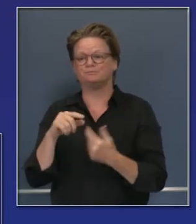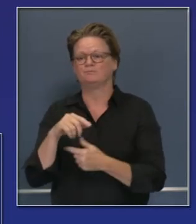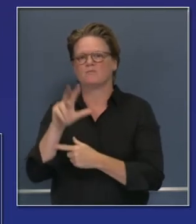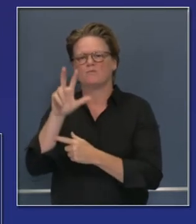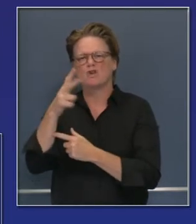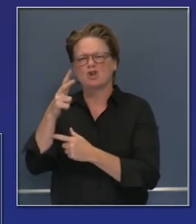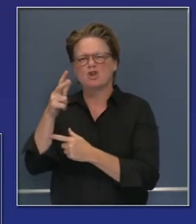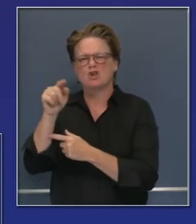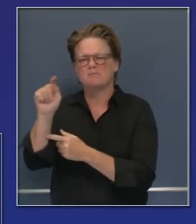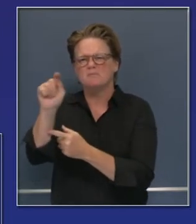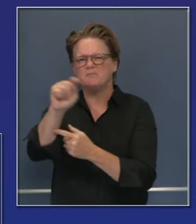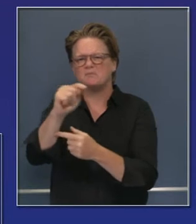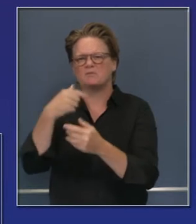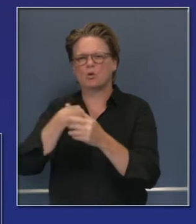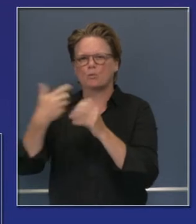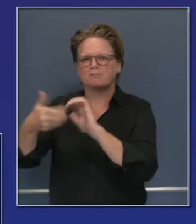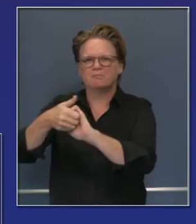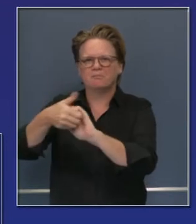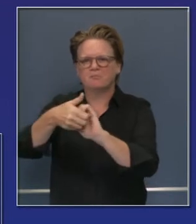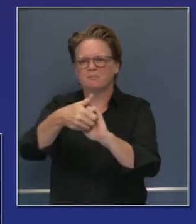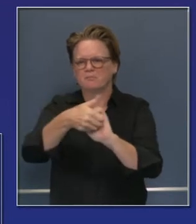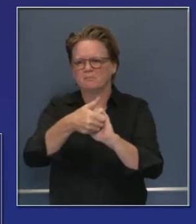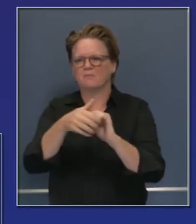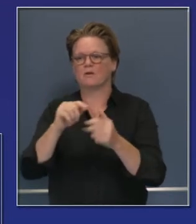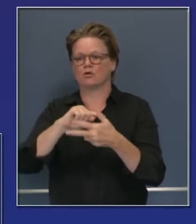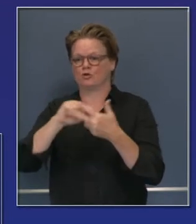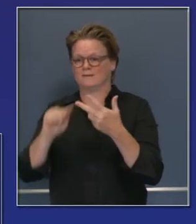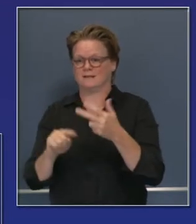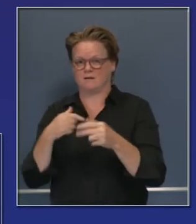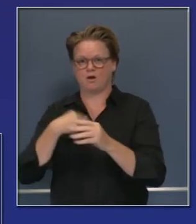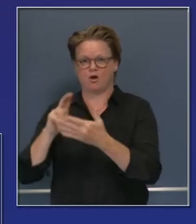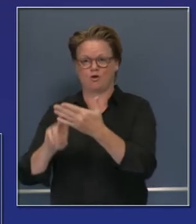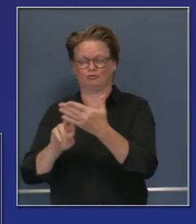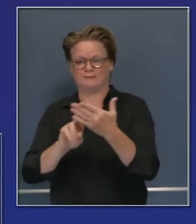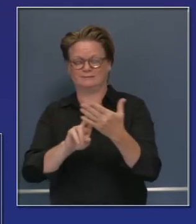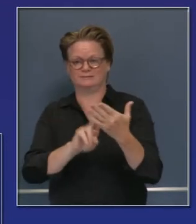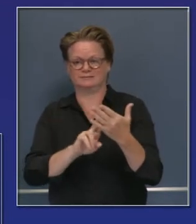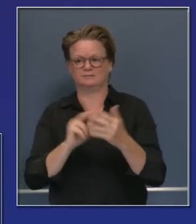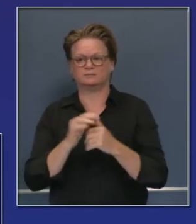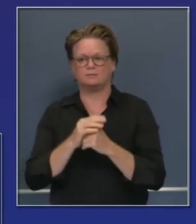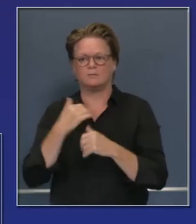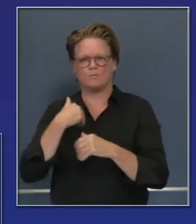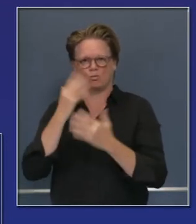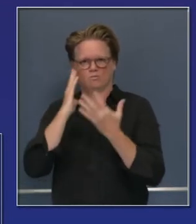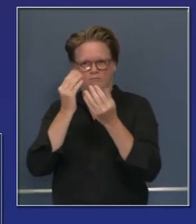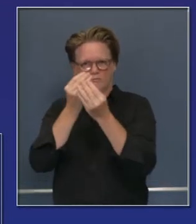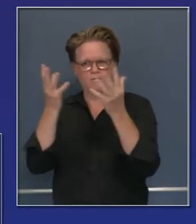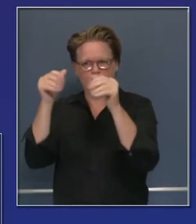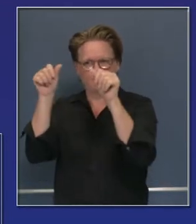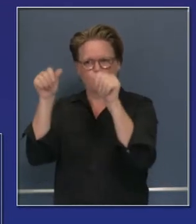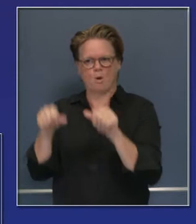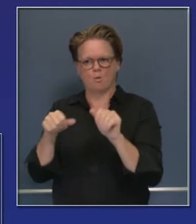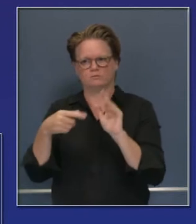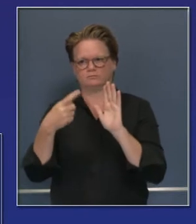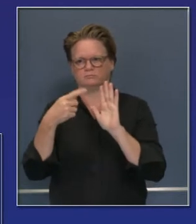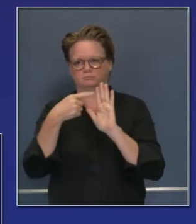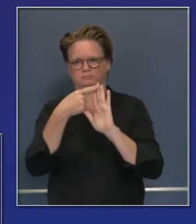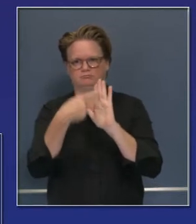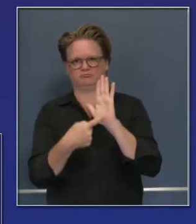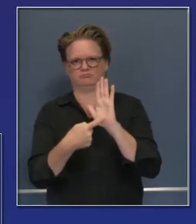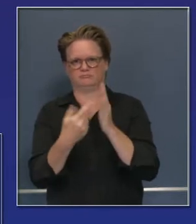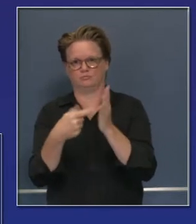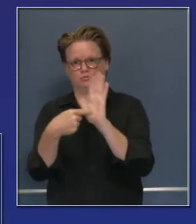para pago de terceros, para contratistas independientes. Cada uno de esos contratos será publicado muy pronto.